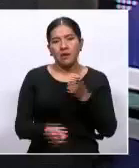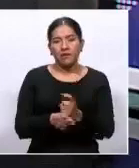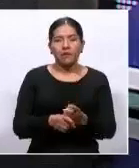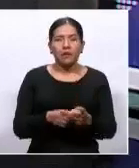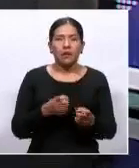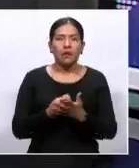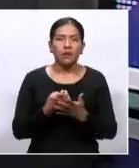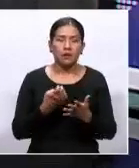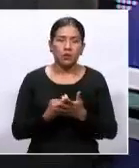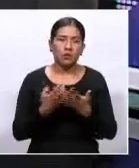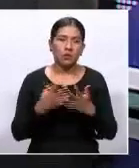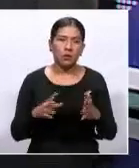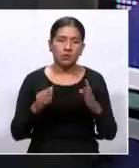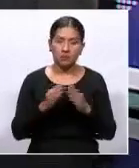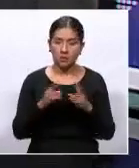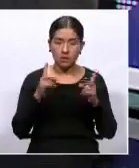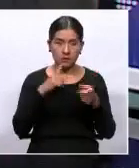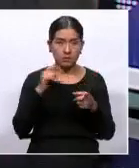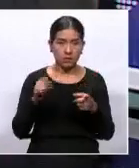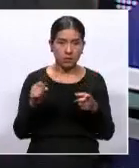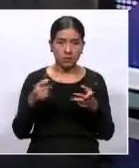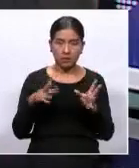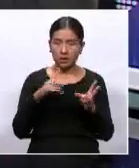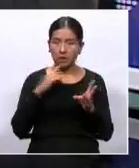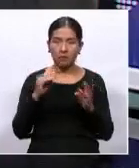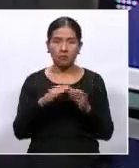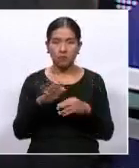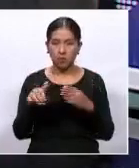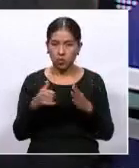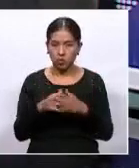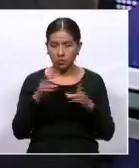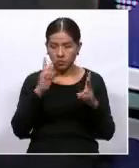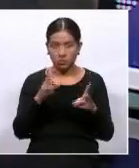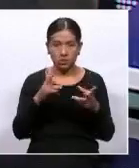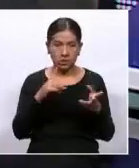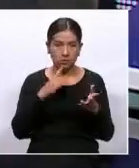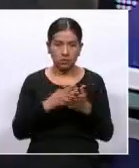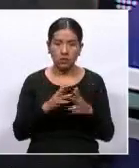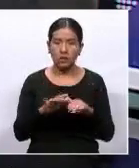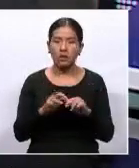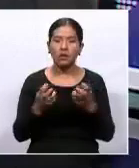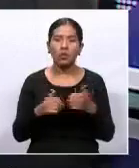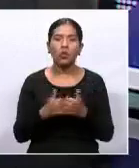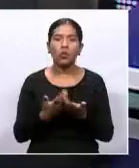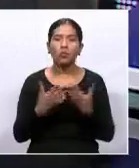que realmente pasa de ser una consigna, se ve encarnada en la vida diaria?